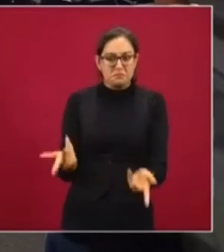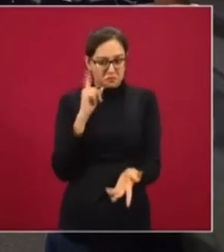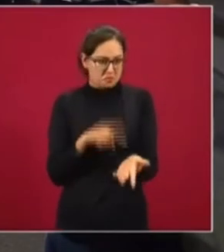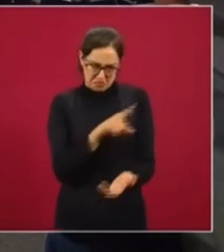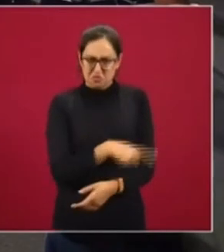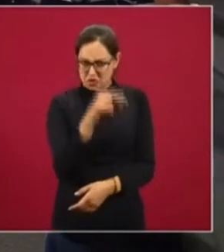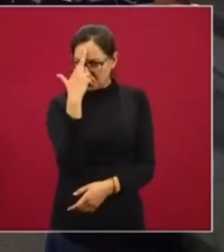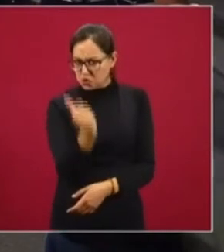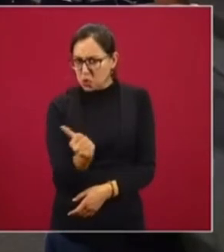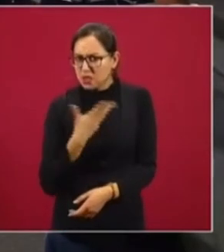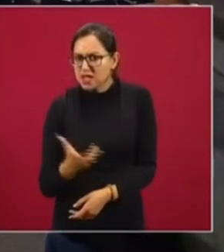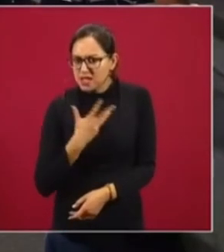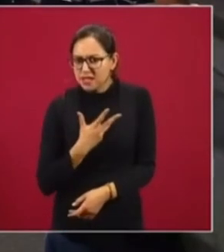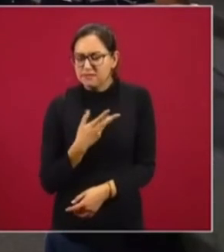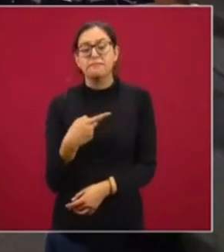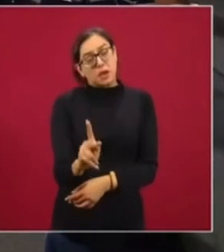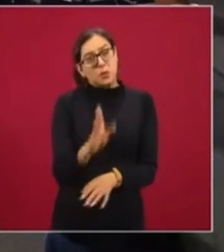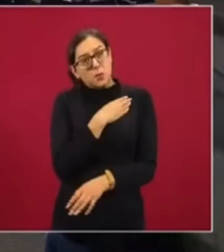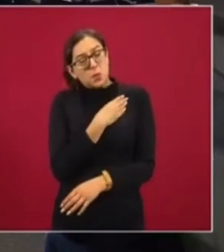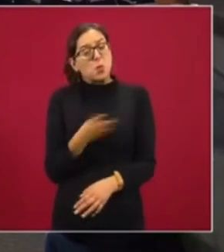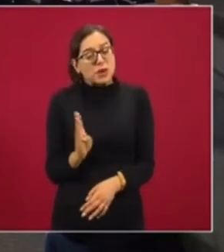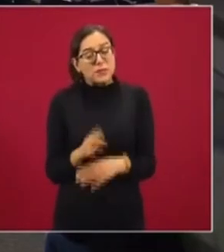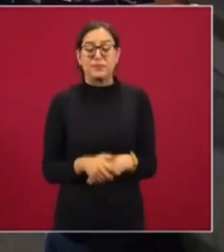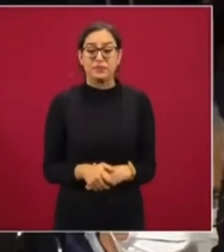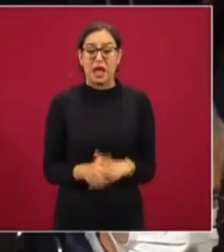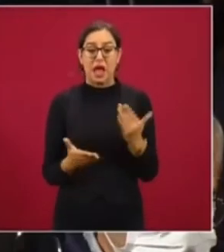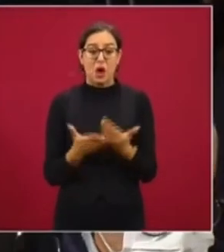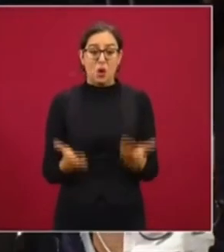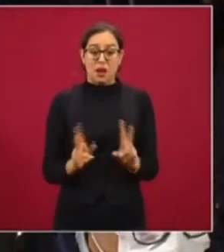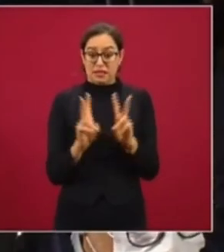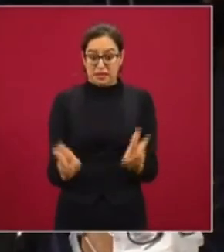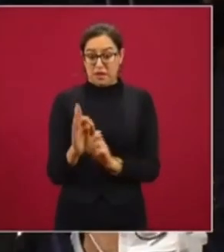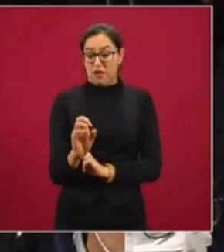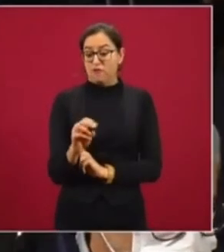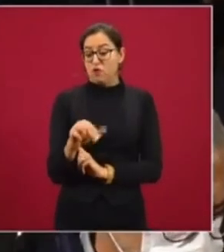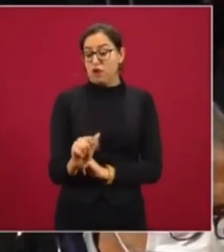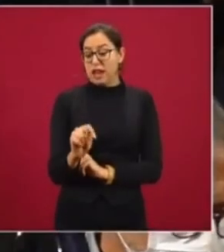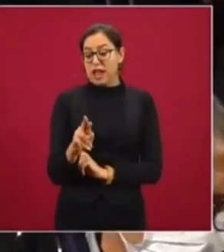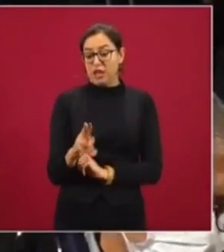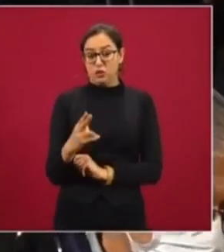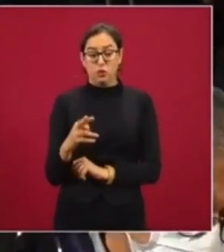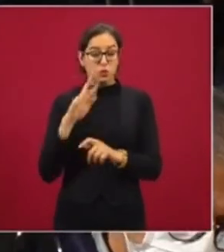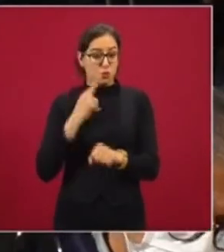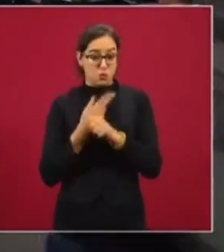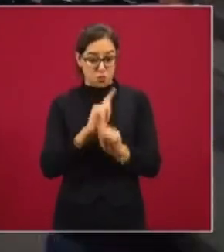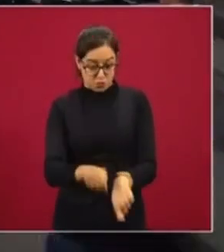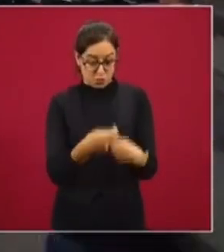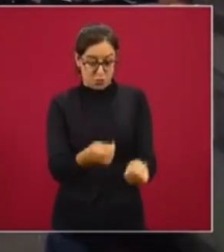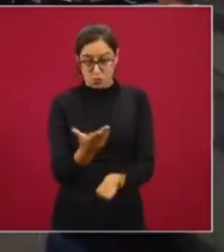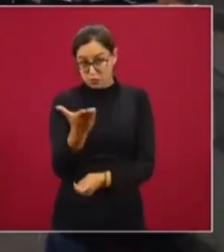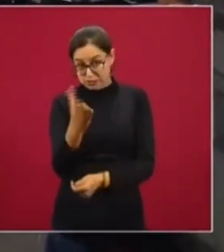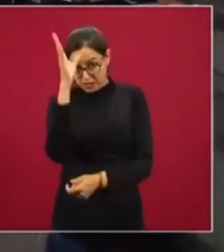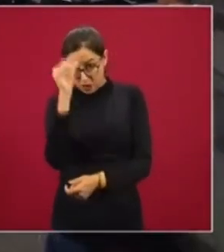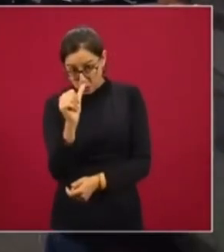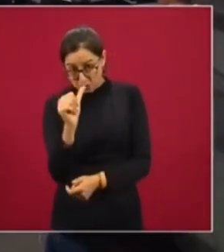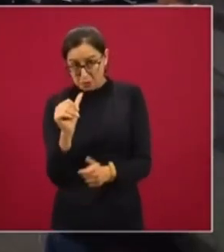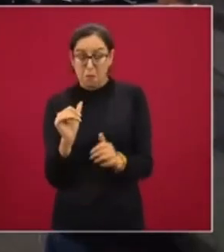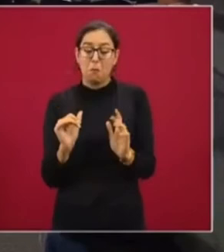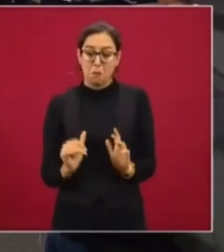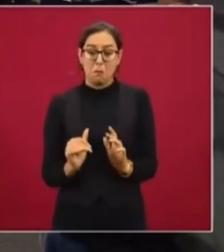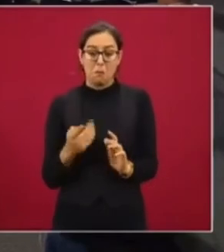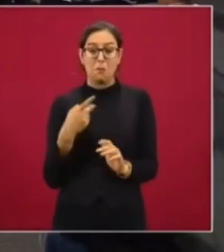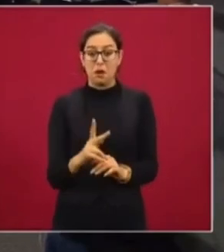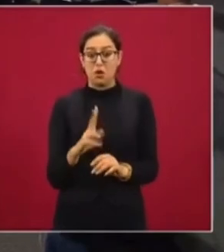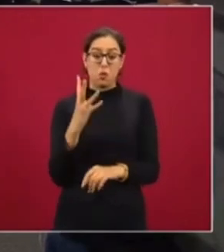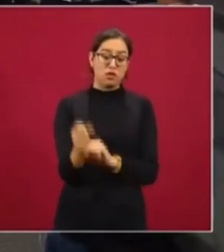retomando el tema de que le estoy planteando, es que con las facultades que le dieron a Fonatur, que usted dice, bueno, sí, yo estoy de acuerdo, pues yo estaría de acuerdo si usted siguiera, pero